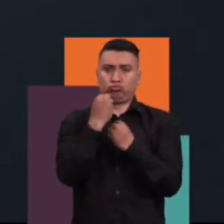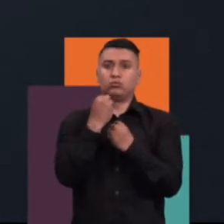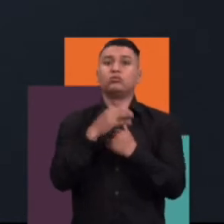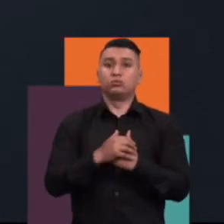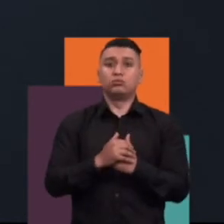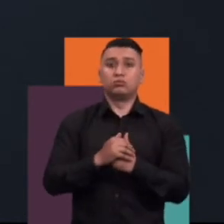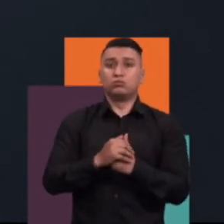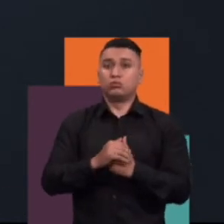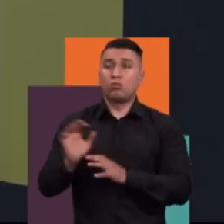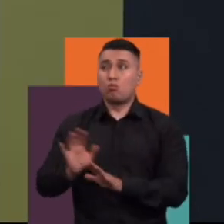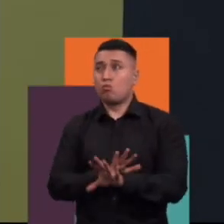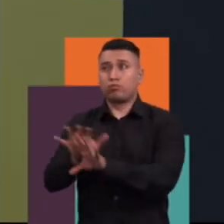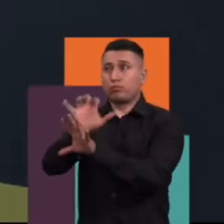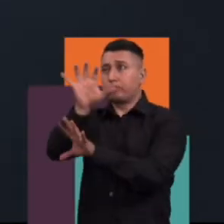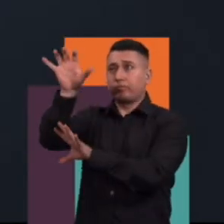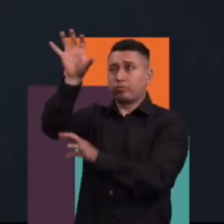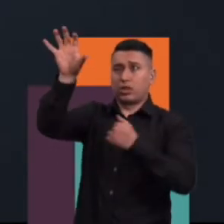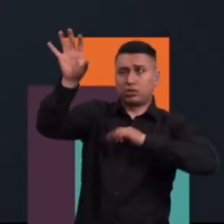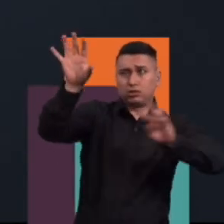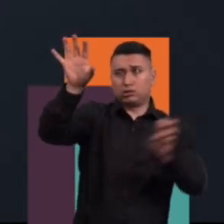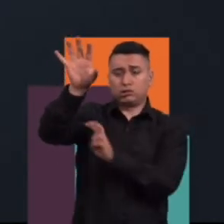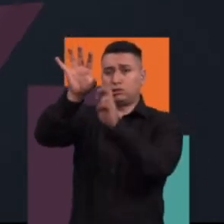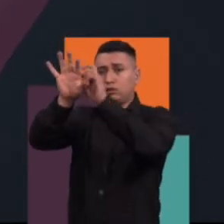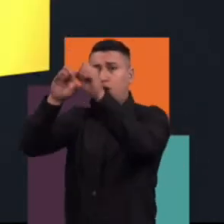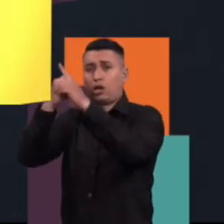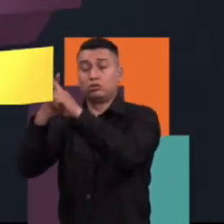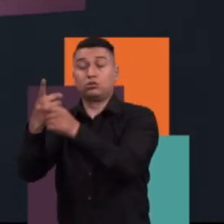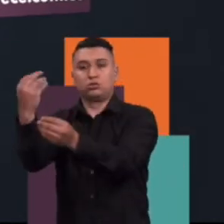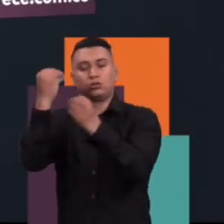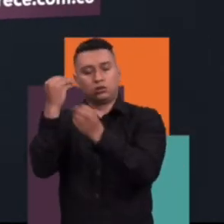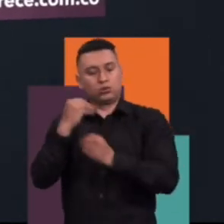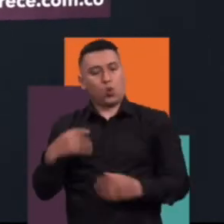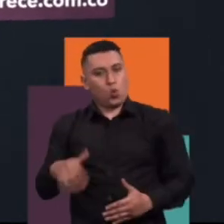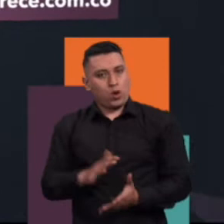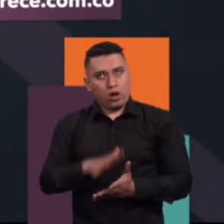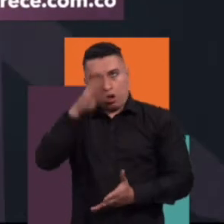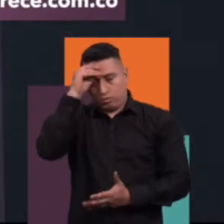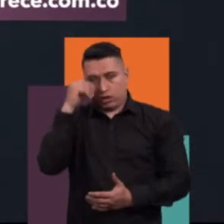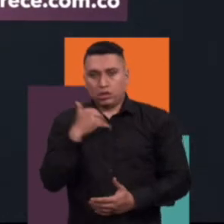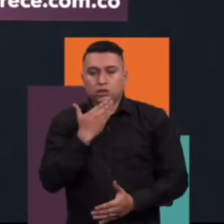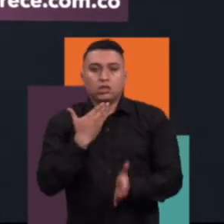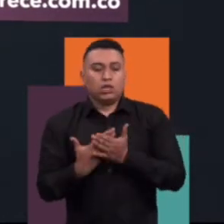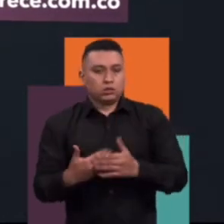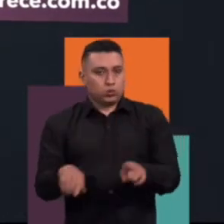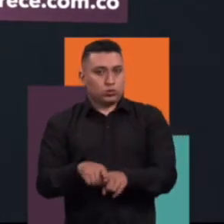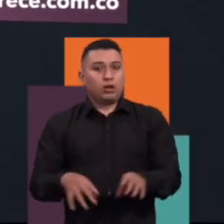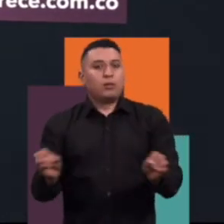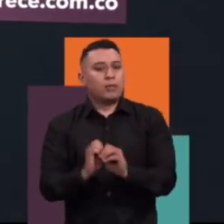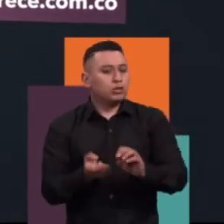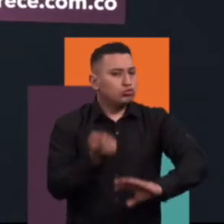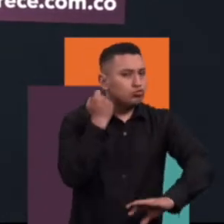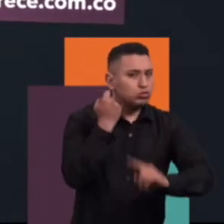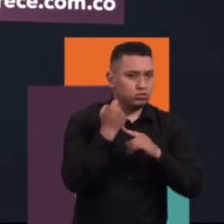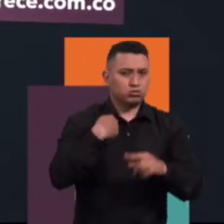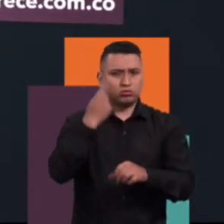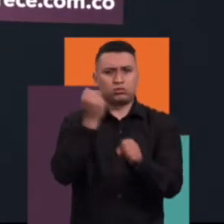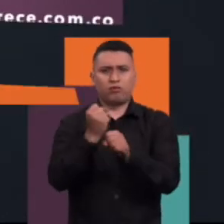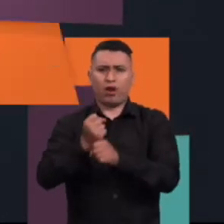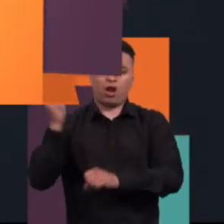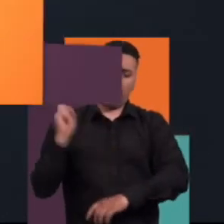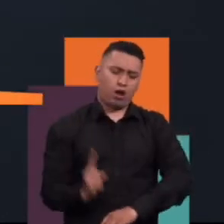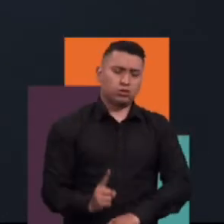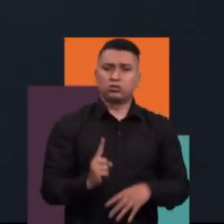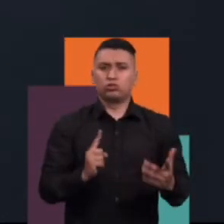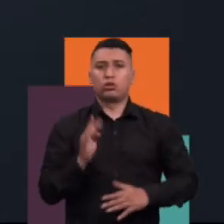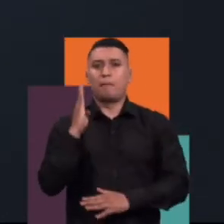en los que decidimos ir a aventurar en la montaña en ese tiempo. Y incluso, volviendo, digamos, a un hecho más reciente, pues